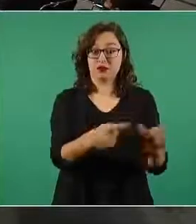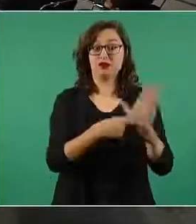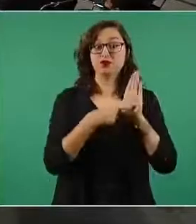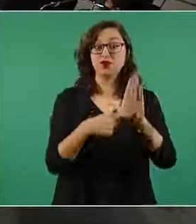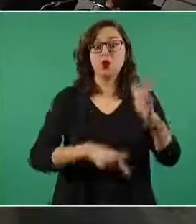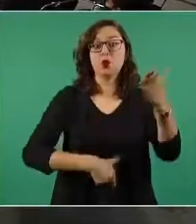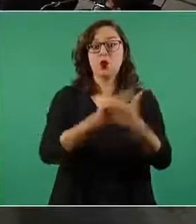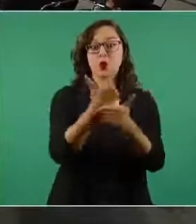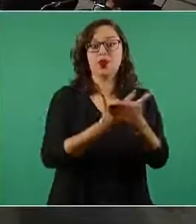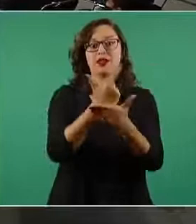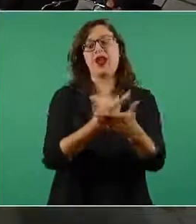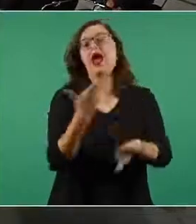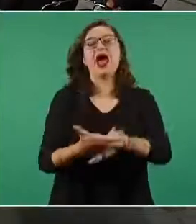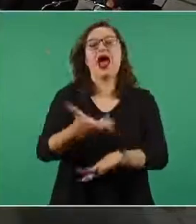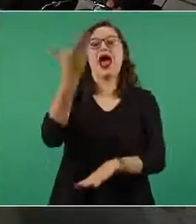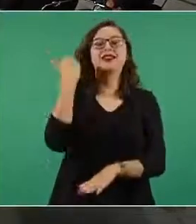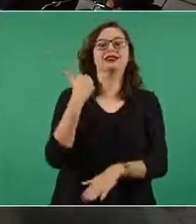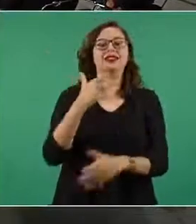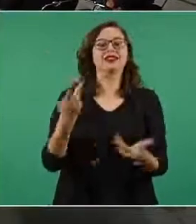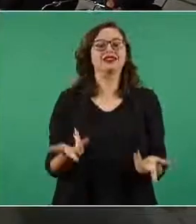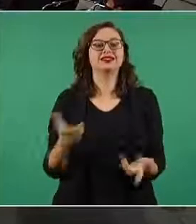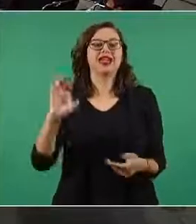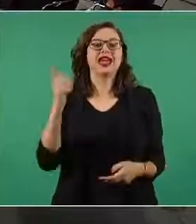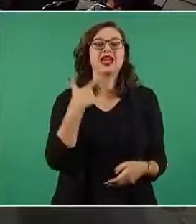se lo repartían todo arriba